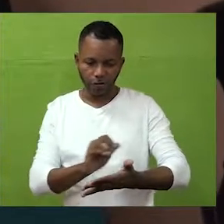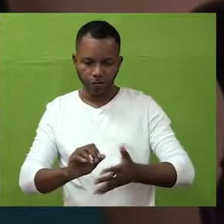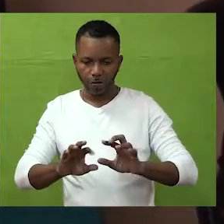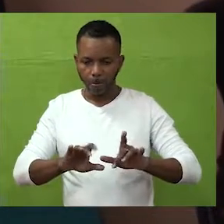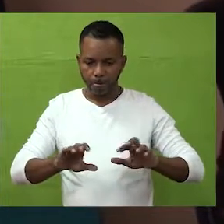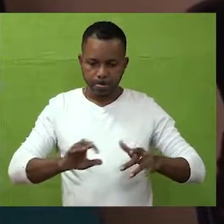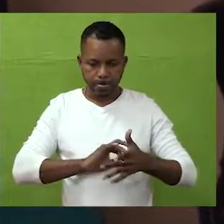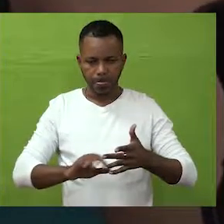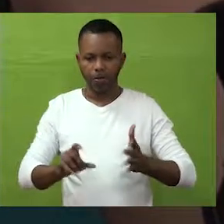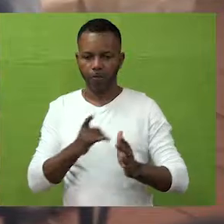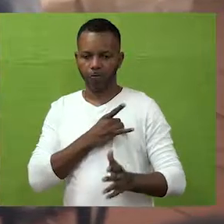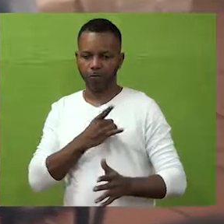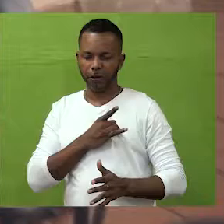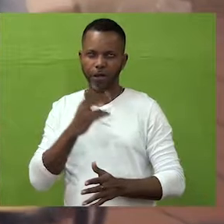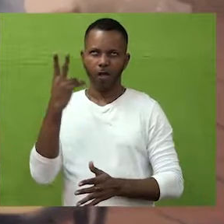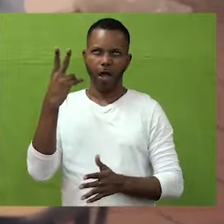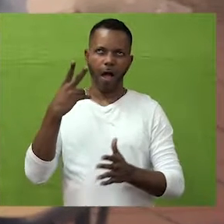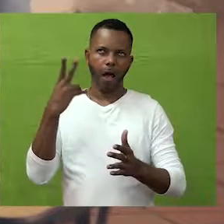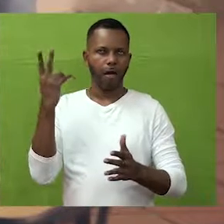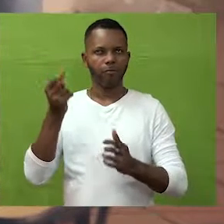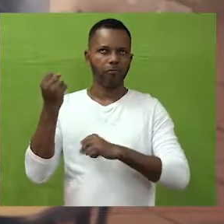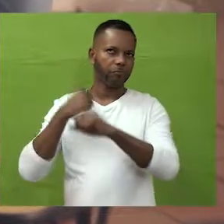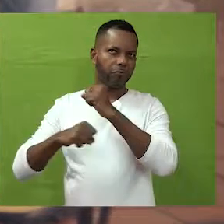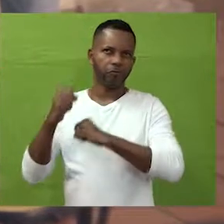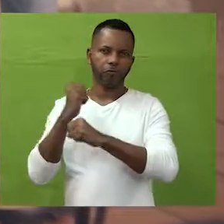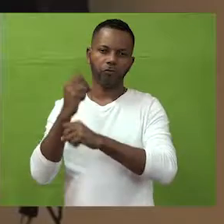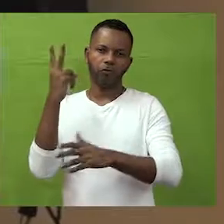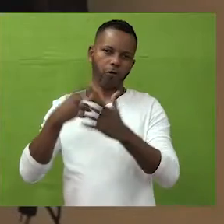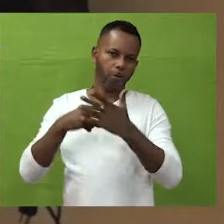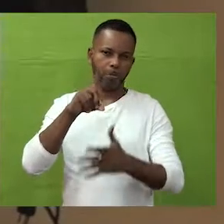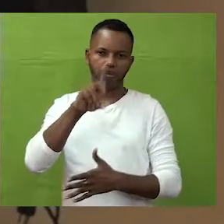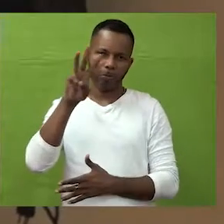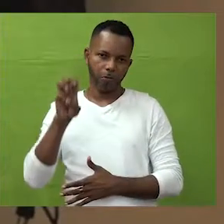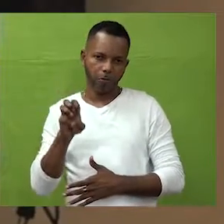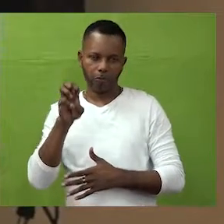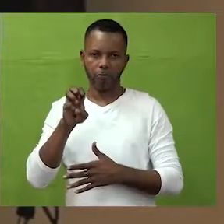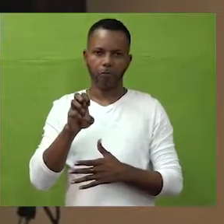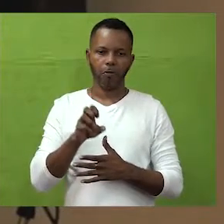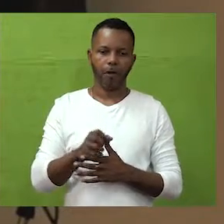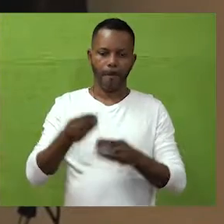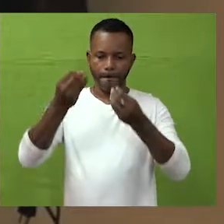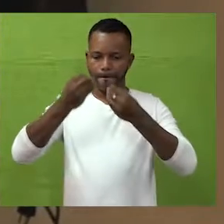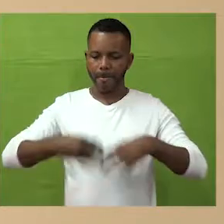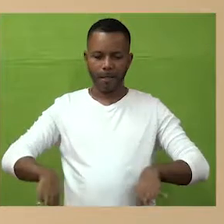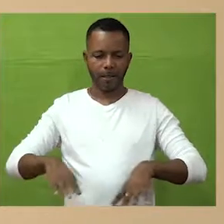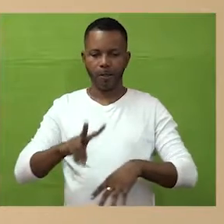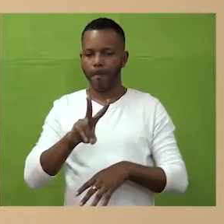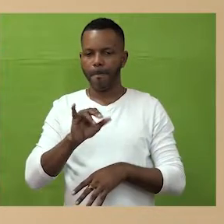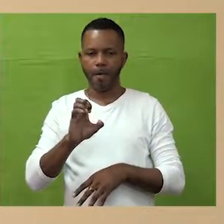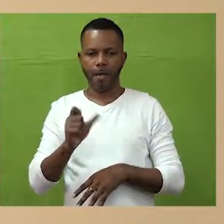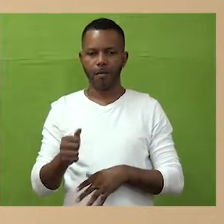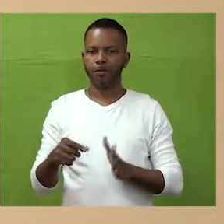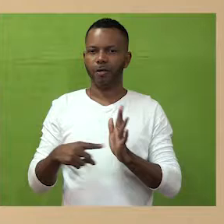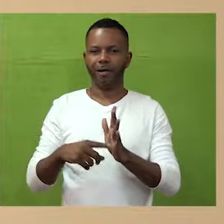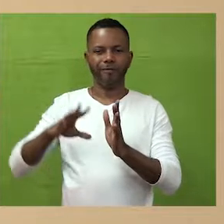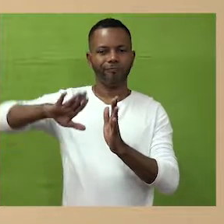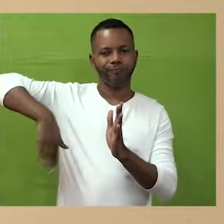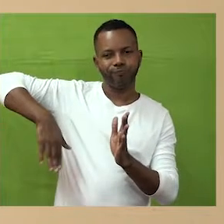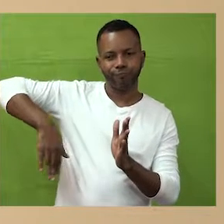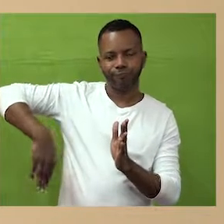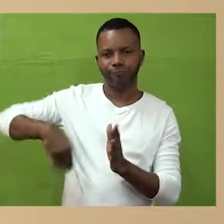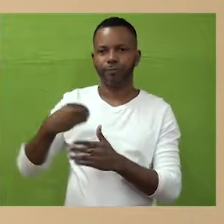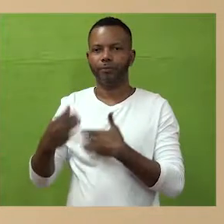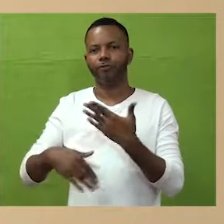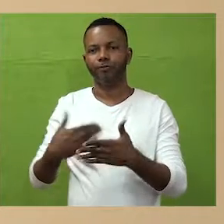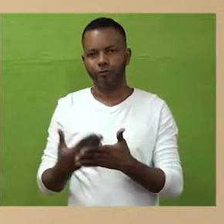universidad en su época, en el año 2018, fue la última vez que se reformuló, que perdieron vigencia. Bien, el